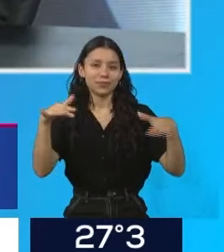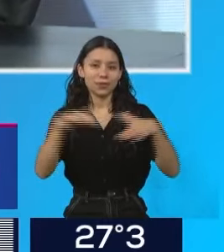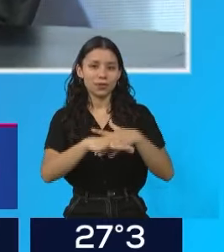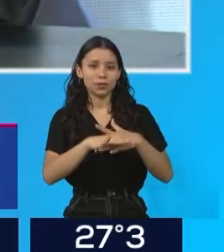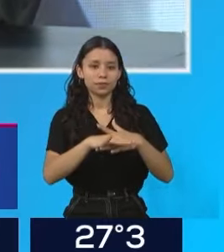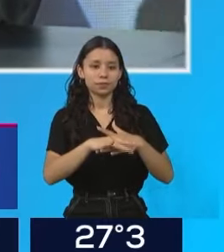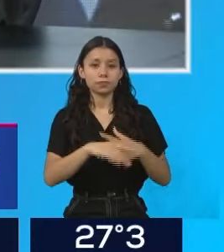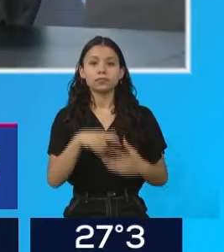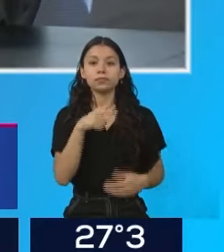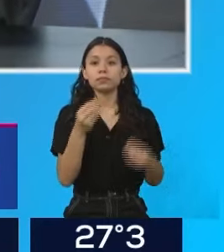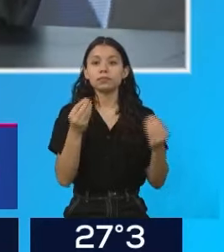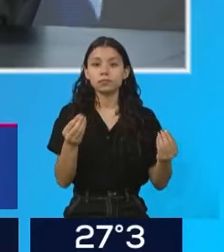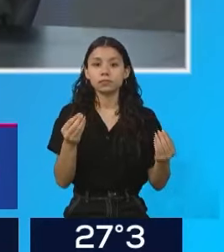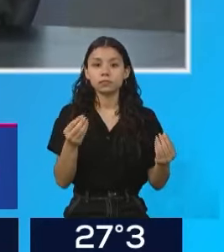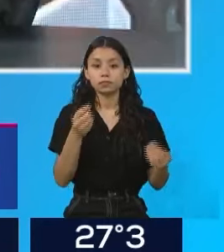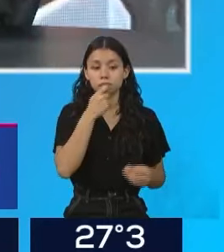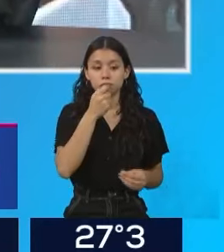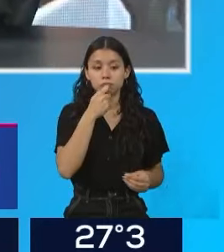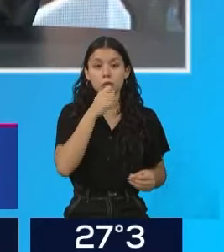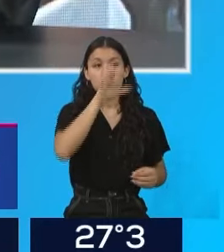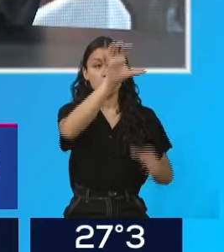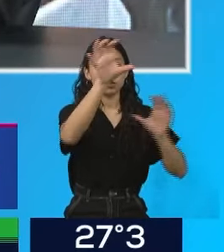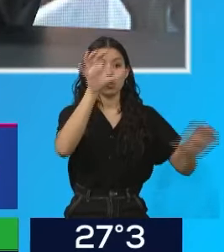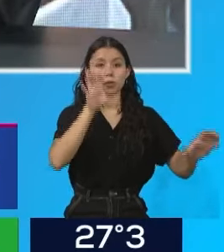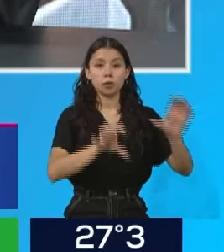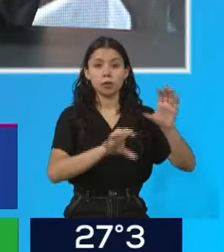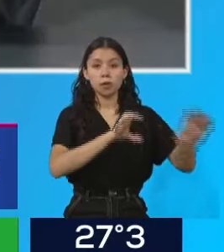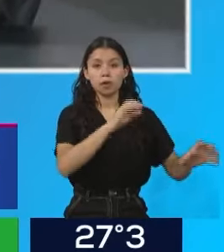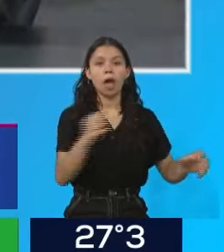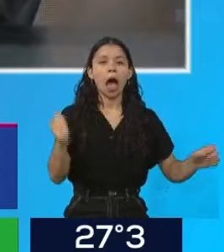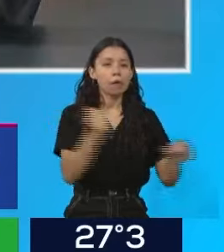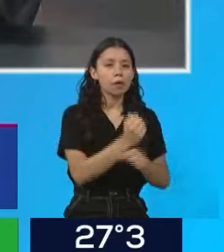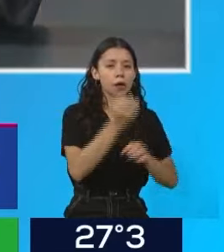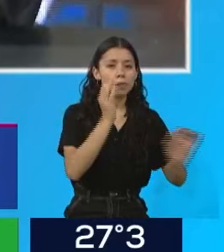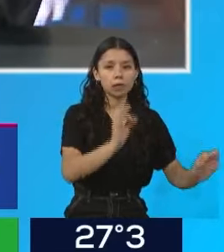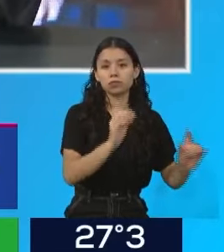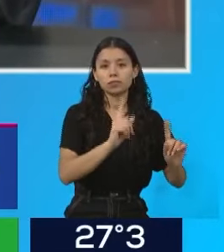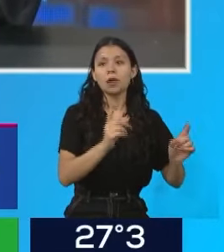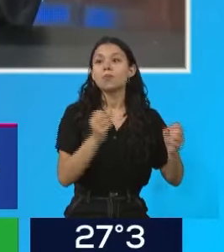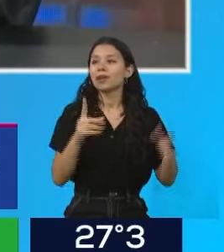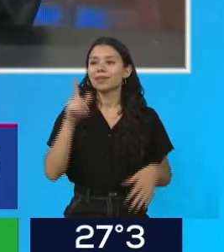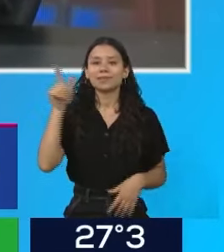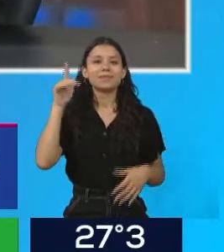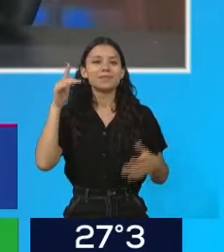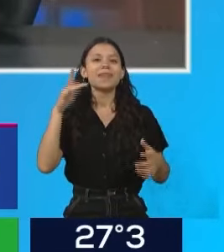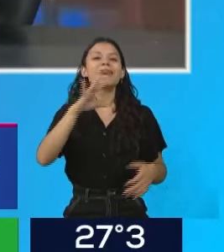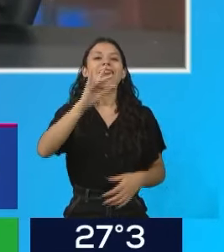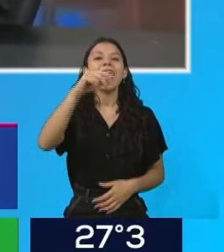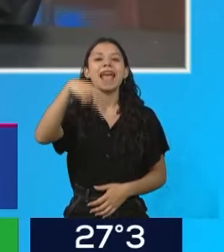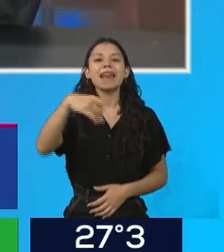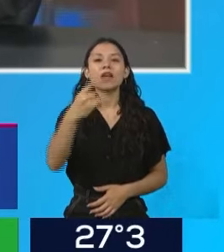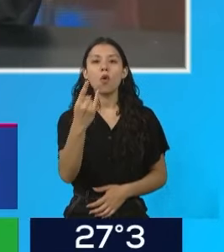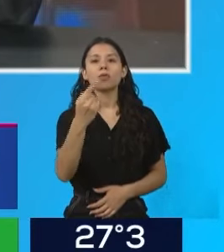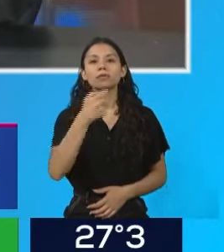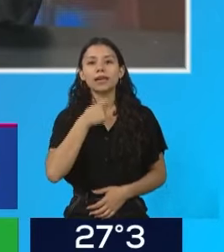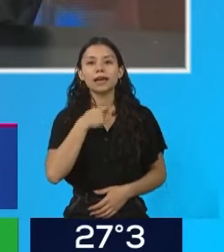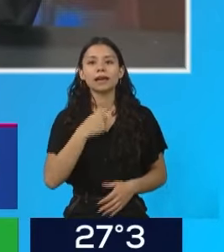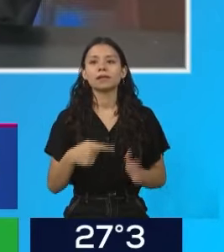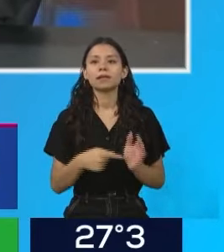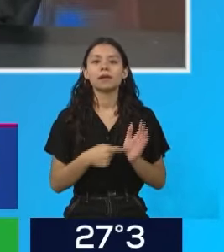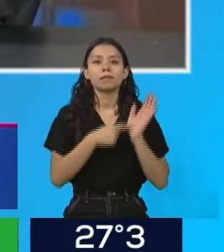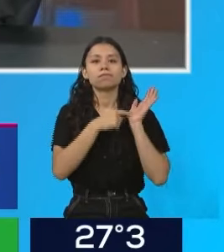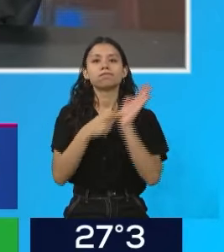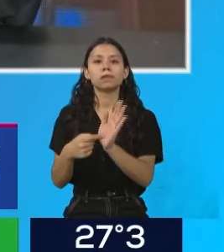no dar el quórum porque la oposición mañana quiere bajarle de un plomazo un DNU al presidente Melec, que es el que le permite negociar